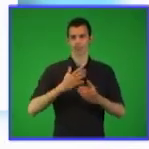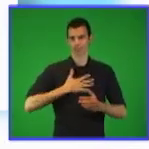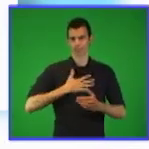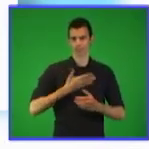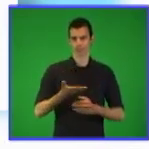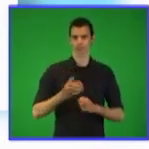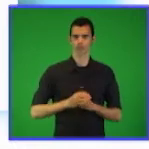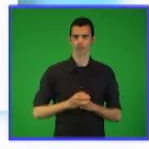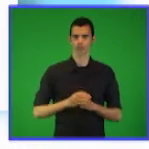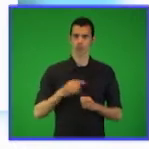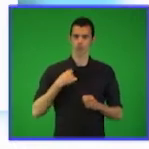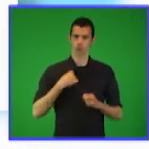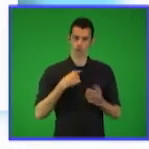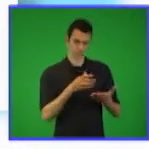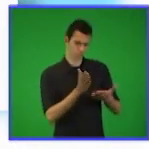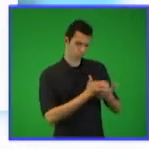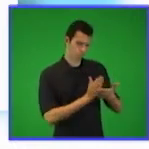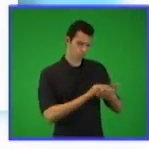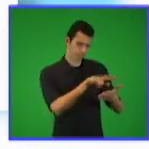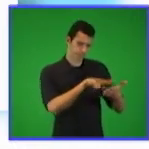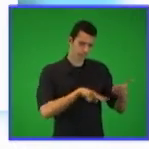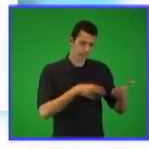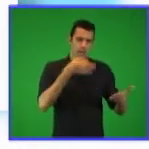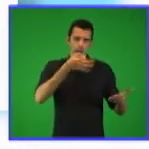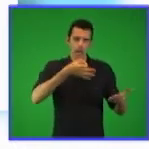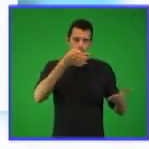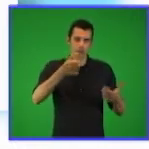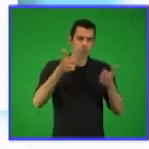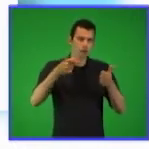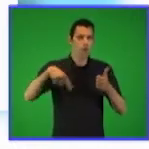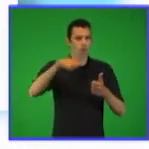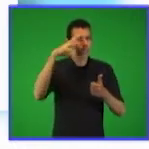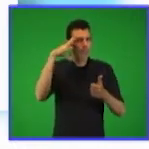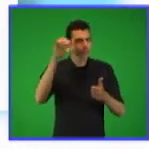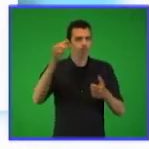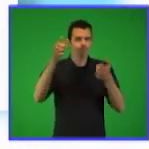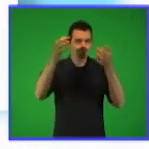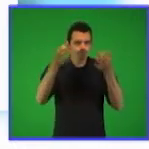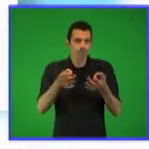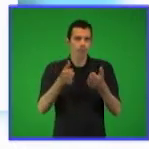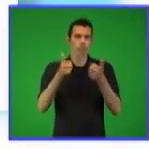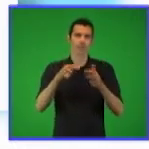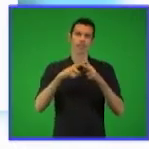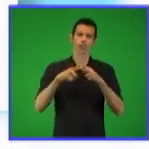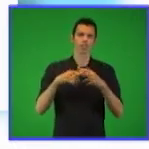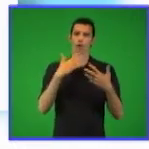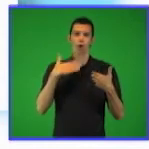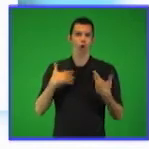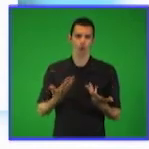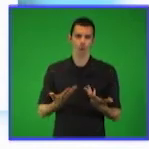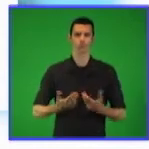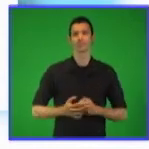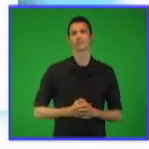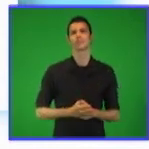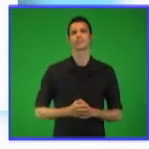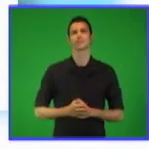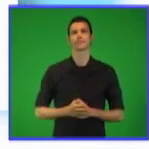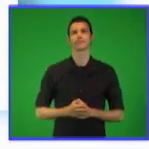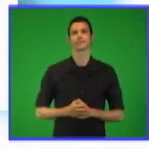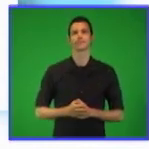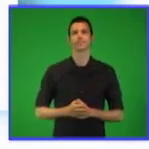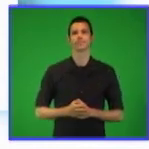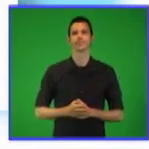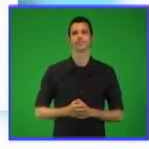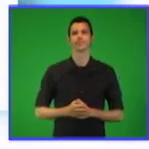Alfredo y Enrique cortan caña. Alfredo corta en un día tres cuartos de lo que corta Enrique. Si entre ambos